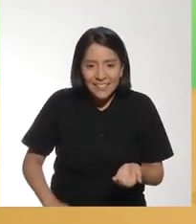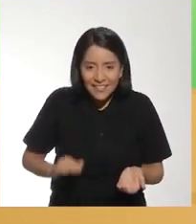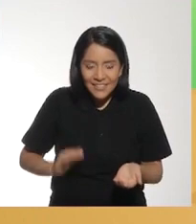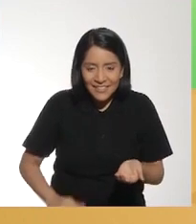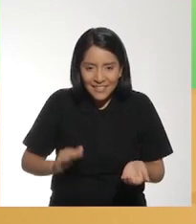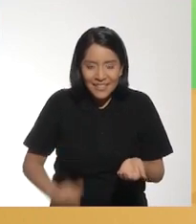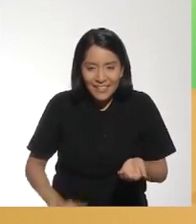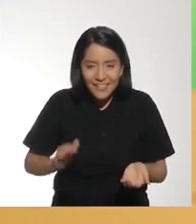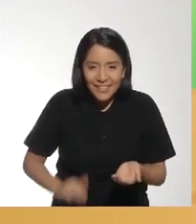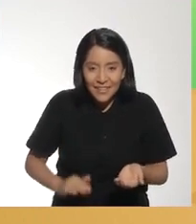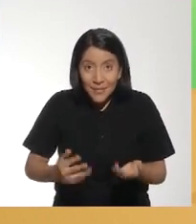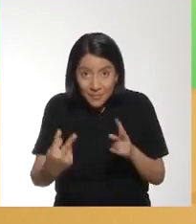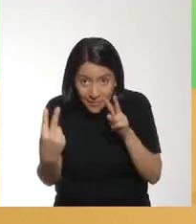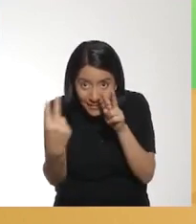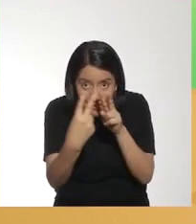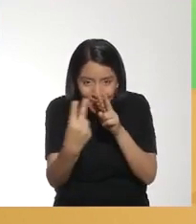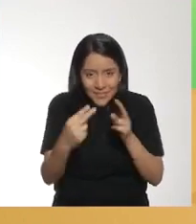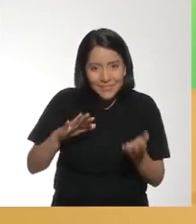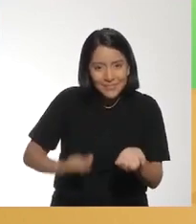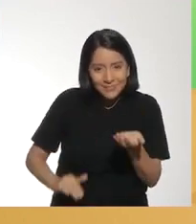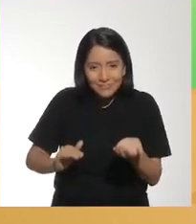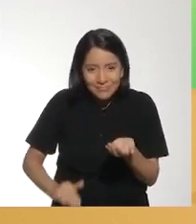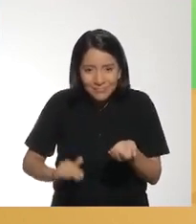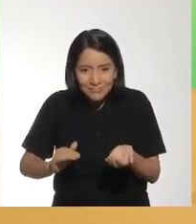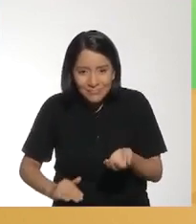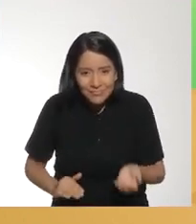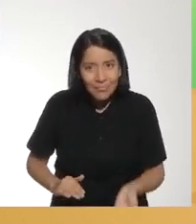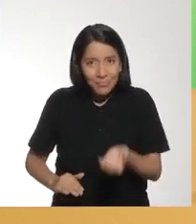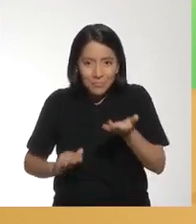¡Va! ¡Va! ¡Va!